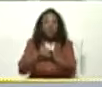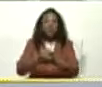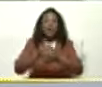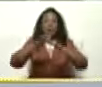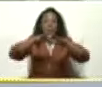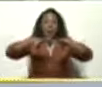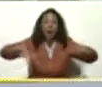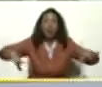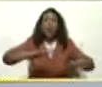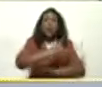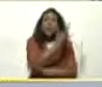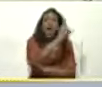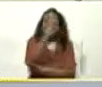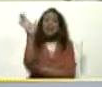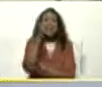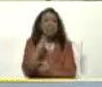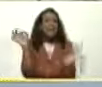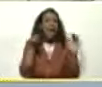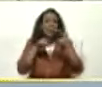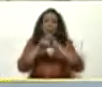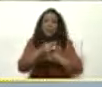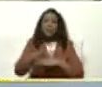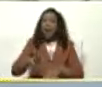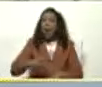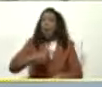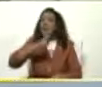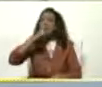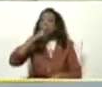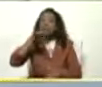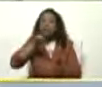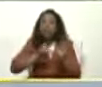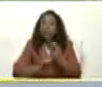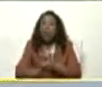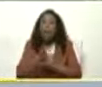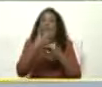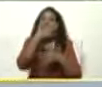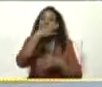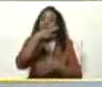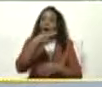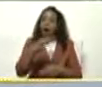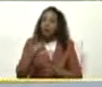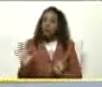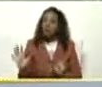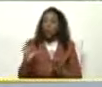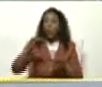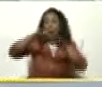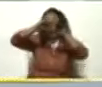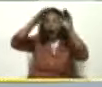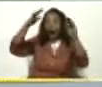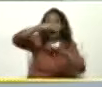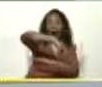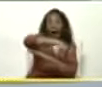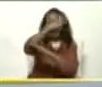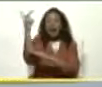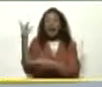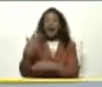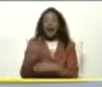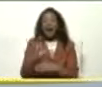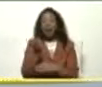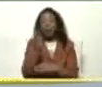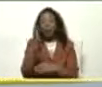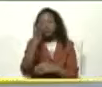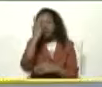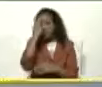una selva Presidente Aquí no se podía entrar Hoy usted entró Suavecito Bueno Usted entró por el arco Aquella vez El 14 de febrero